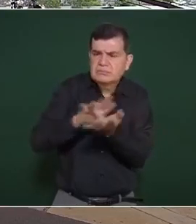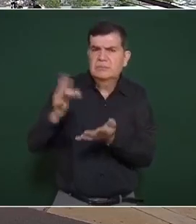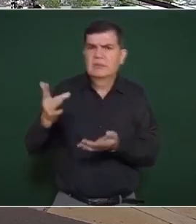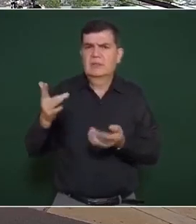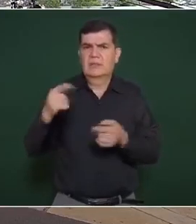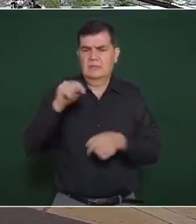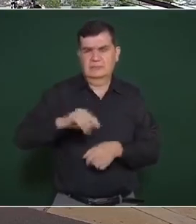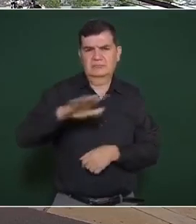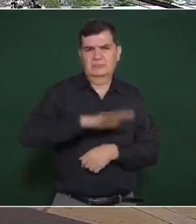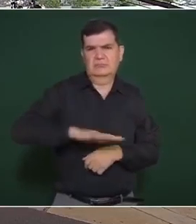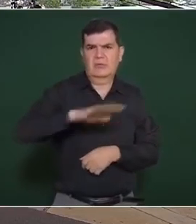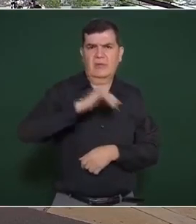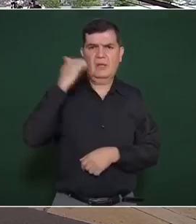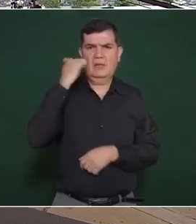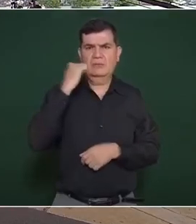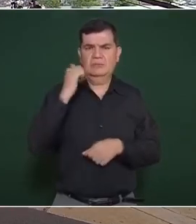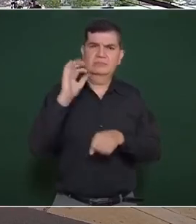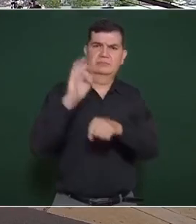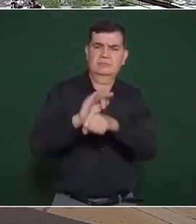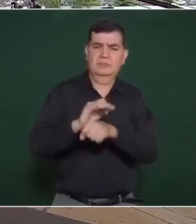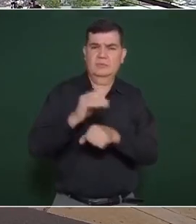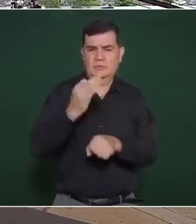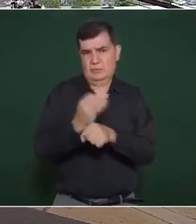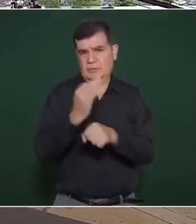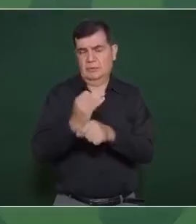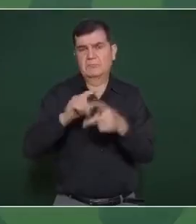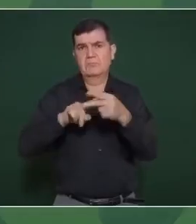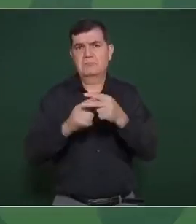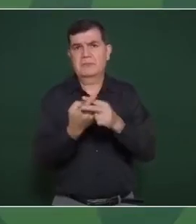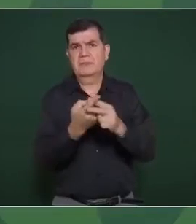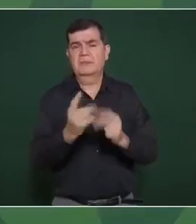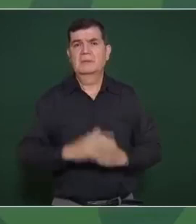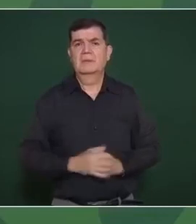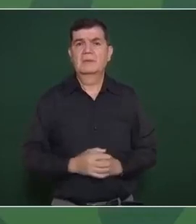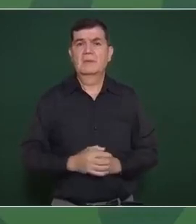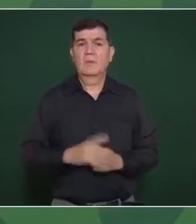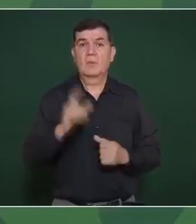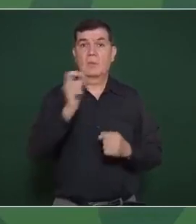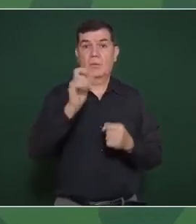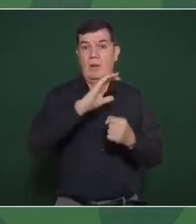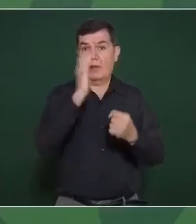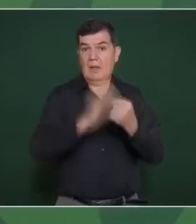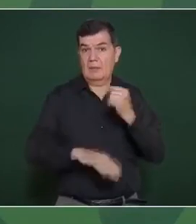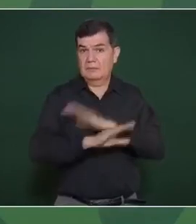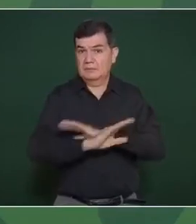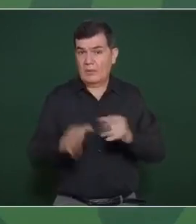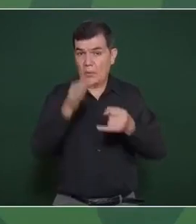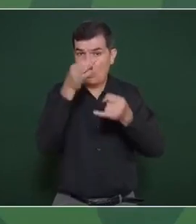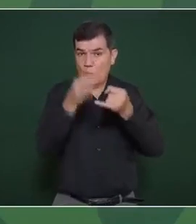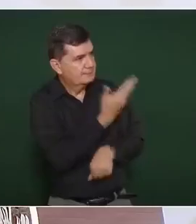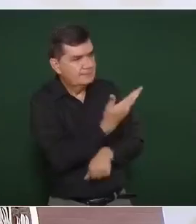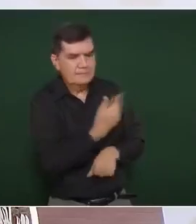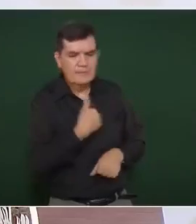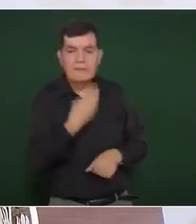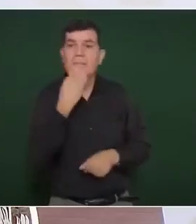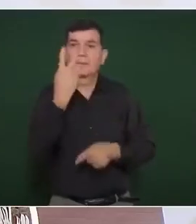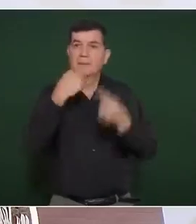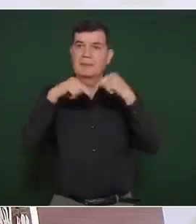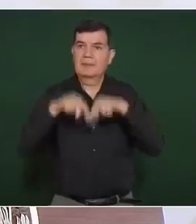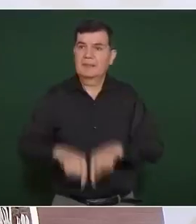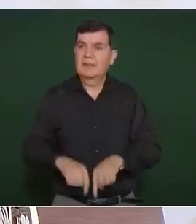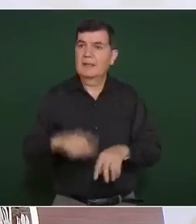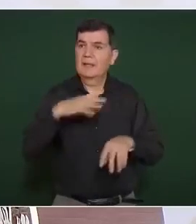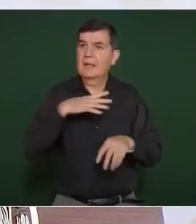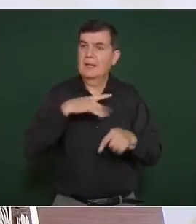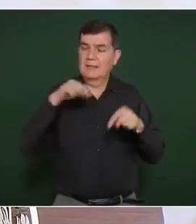Ante el presidente de México, Andrés Manuel López Obrador, la gobernadora Evelyn Salgado Pineda hizo un informe detallado del